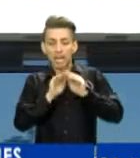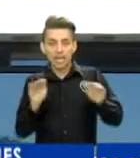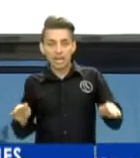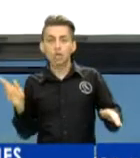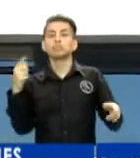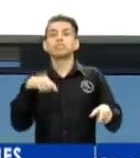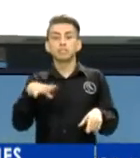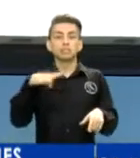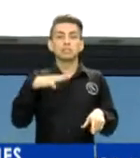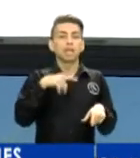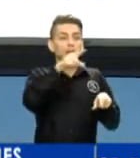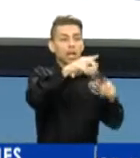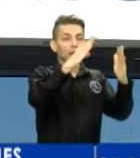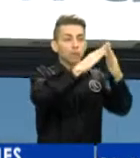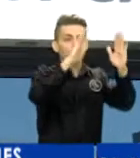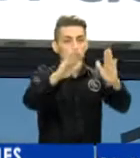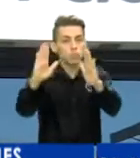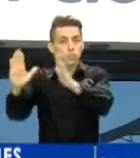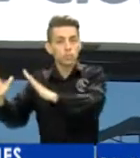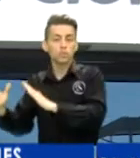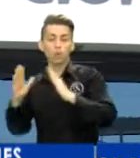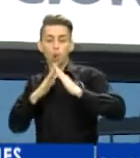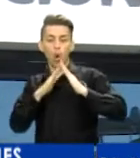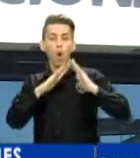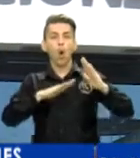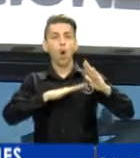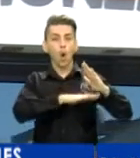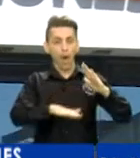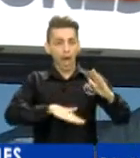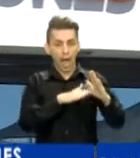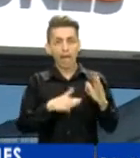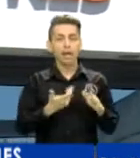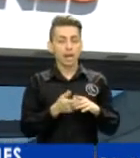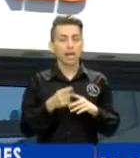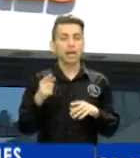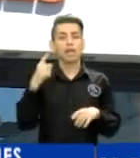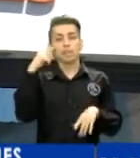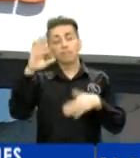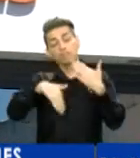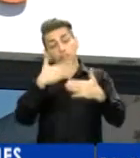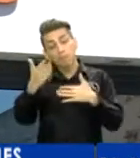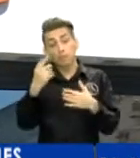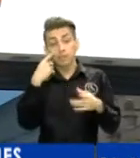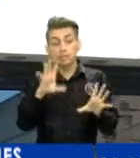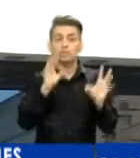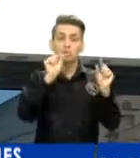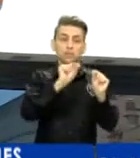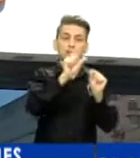hogares de protección privados, los cuales esperan ser ubicados en un ambiente familiar.